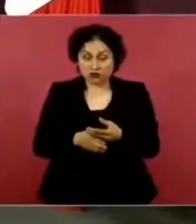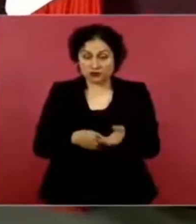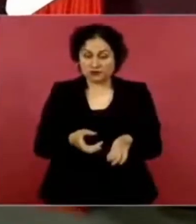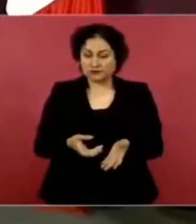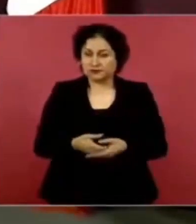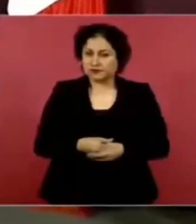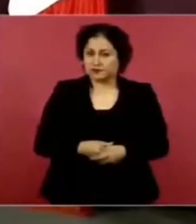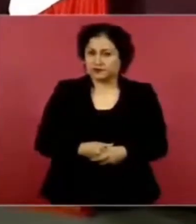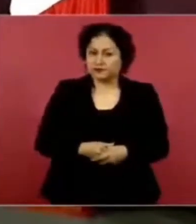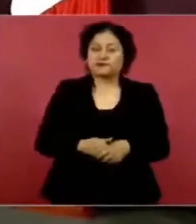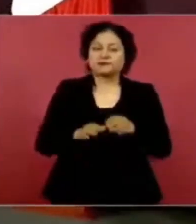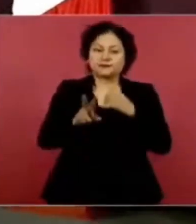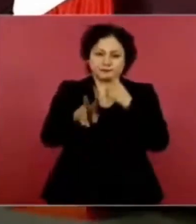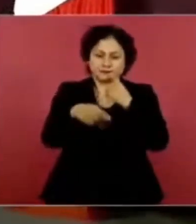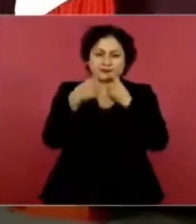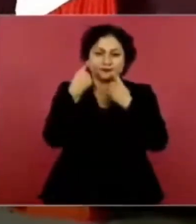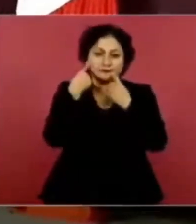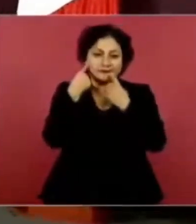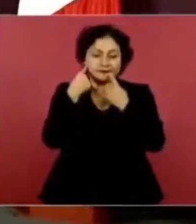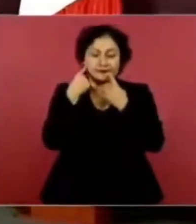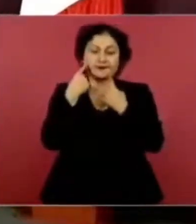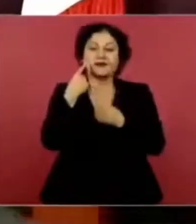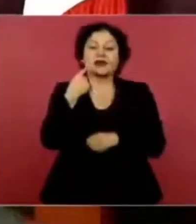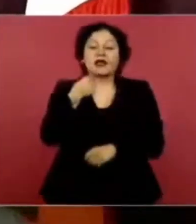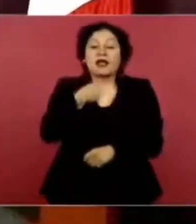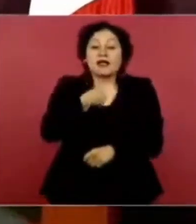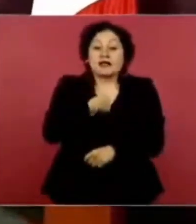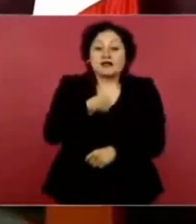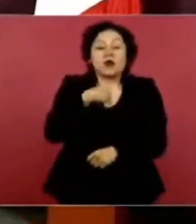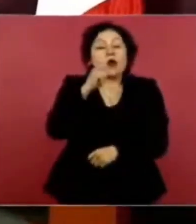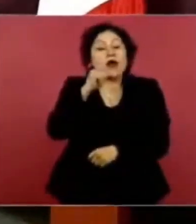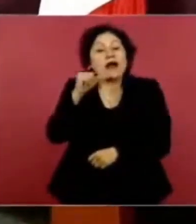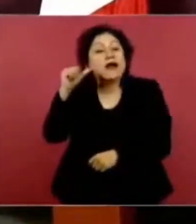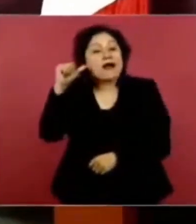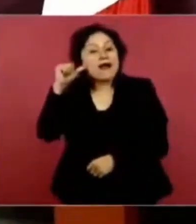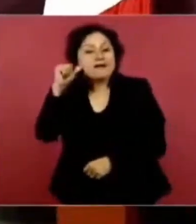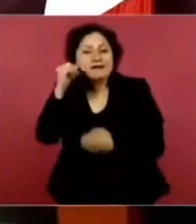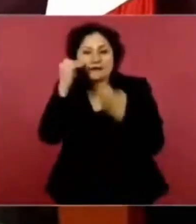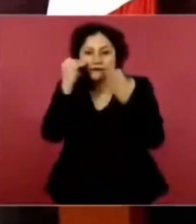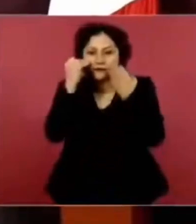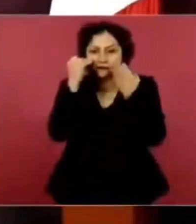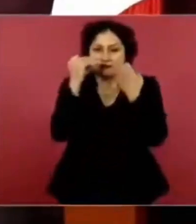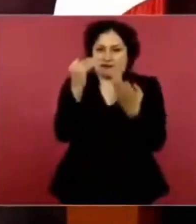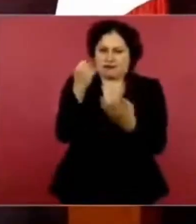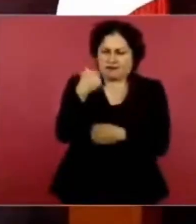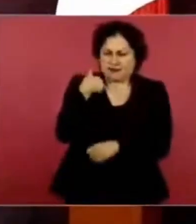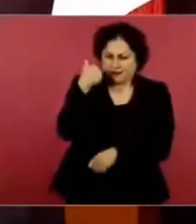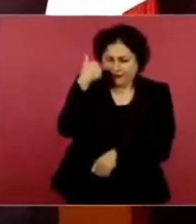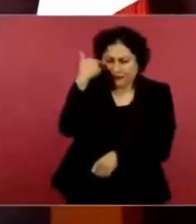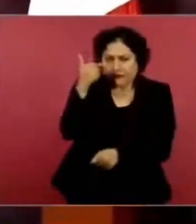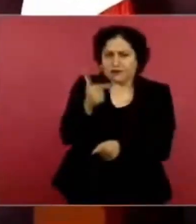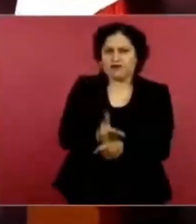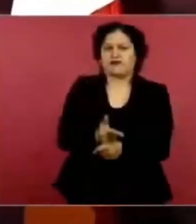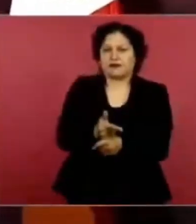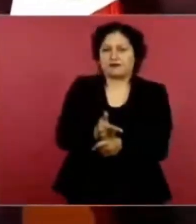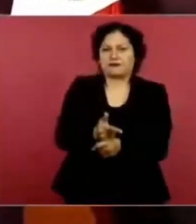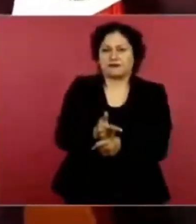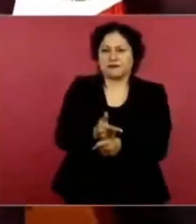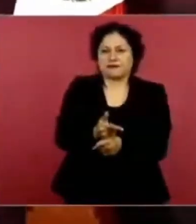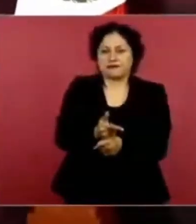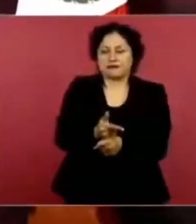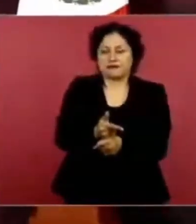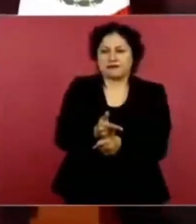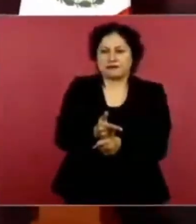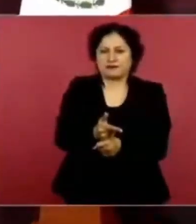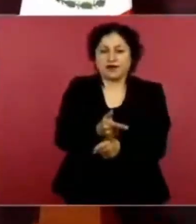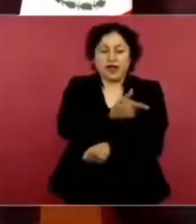Me tocó ayer ver cómo están los de la Guardia Nacional,